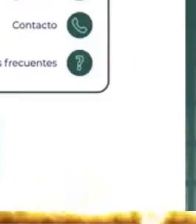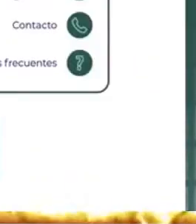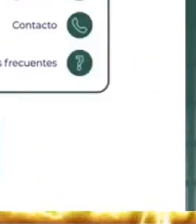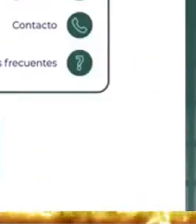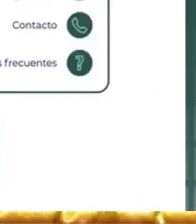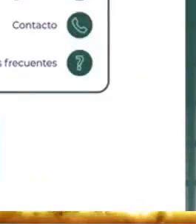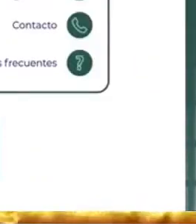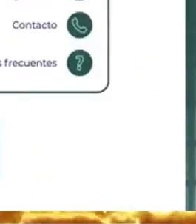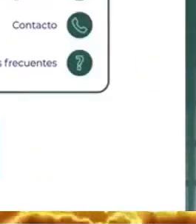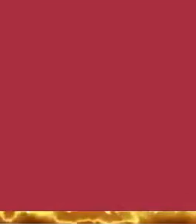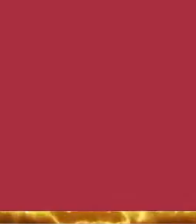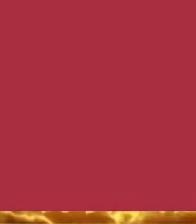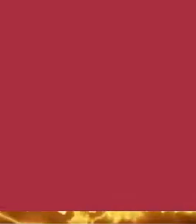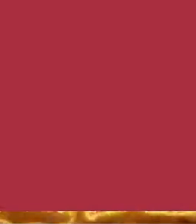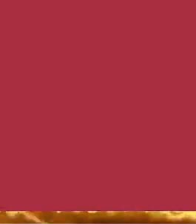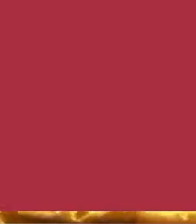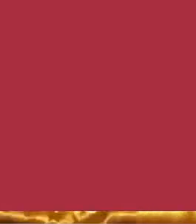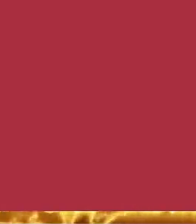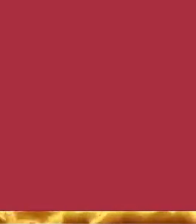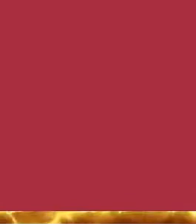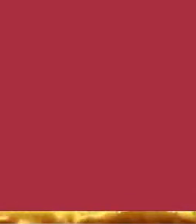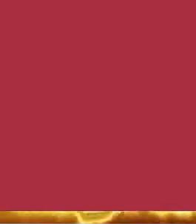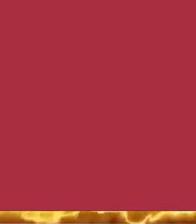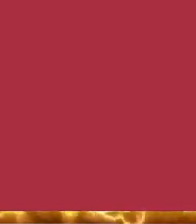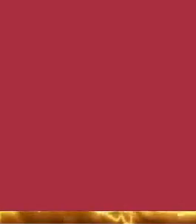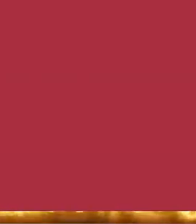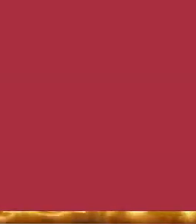trámite. Paso 1